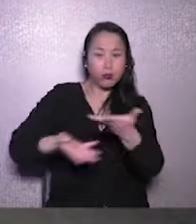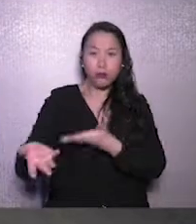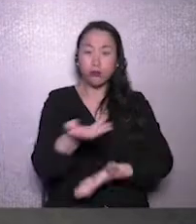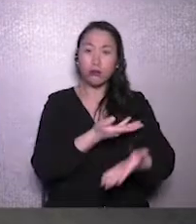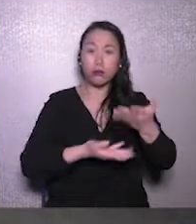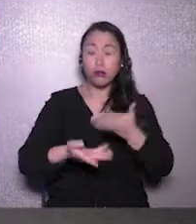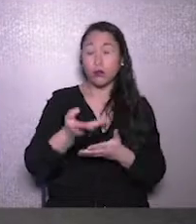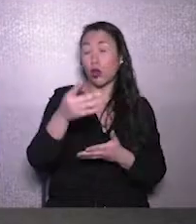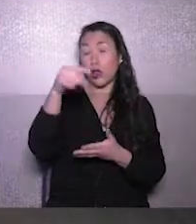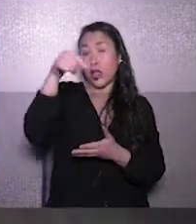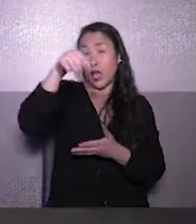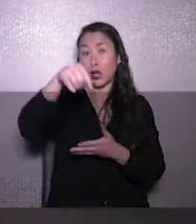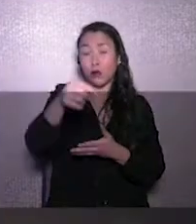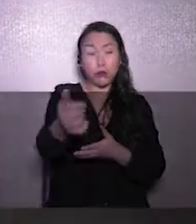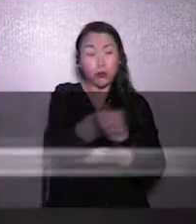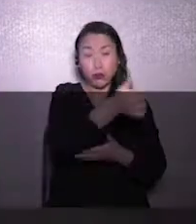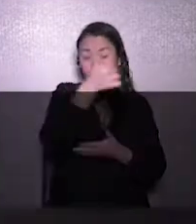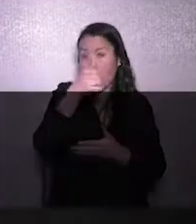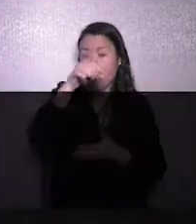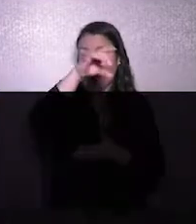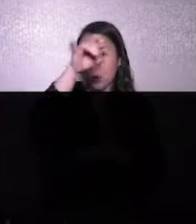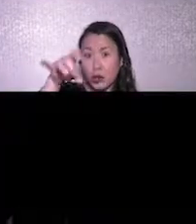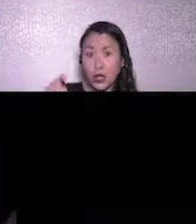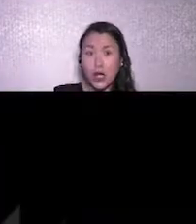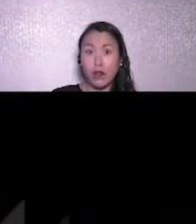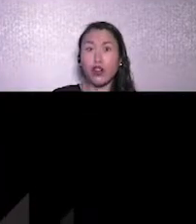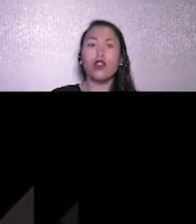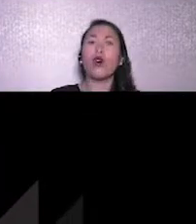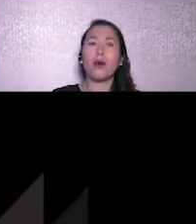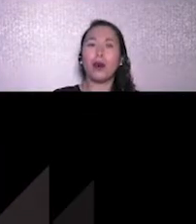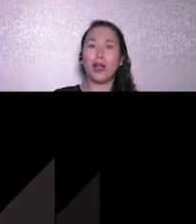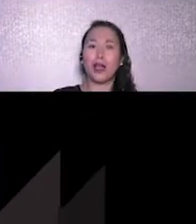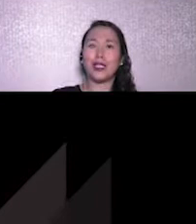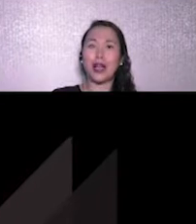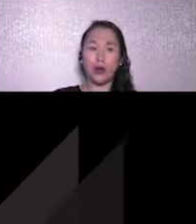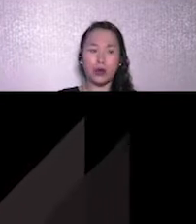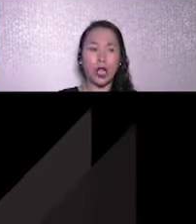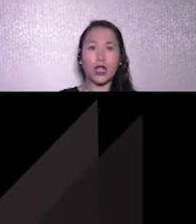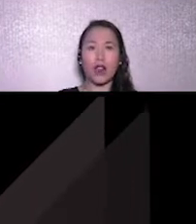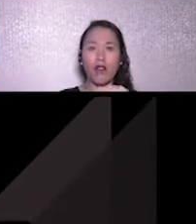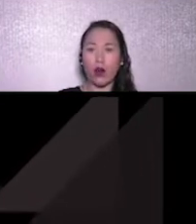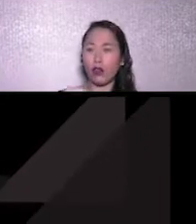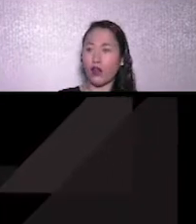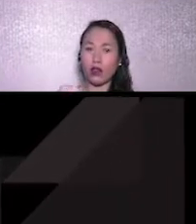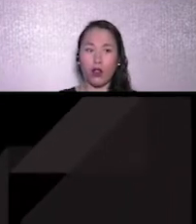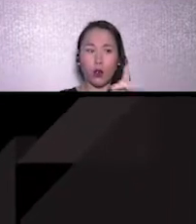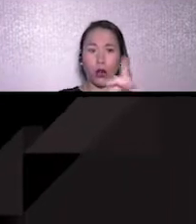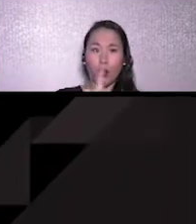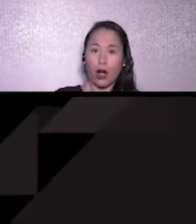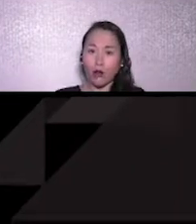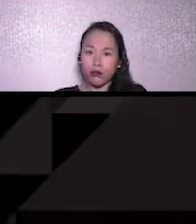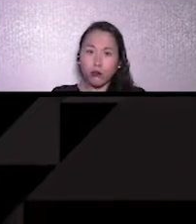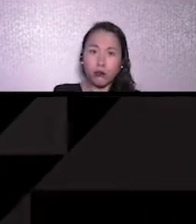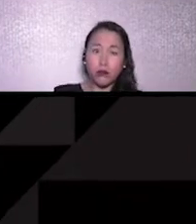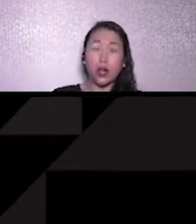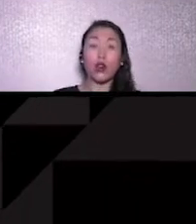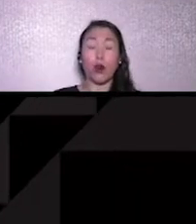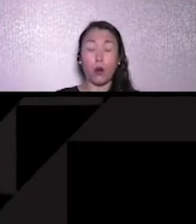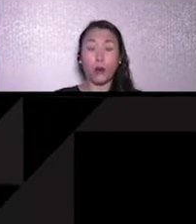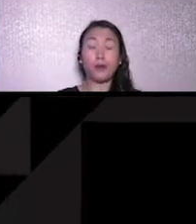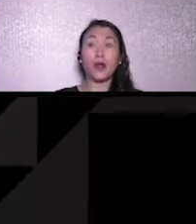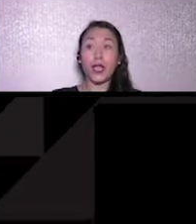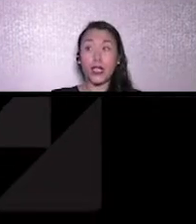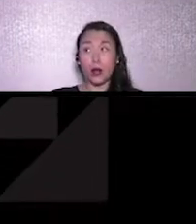cuestión. Probablemente todos ustedes tomaron lo mismo, cómo vamos a hacer que la salud sea interoperable. Pero más allá de eso, nos damos cuenta de que tenemos una salud